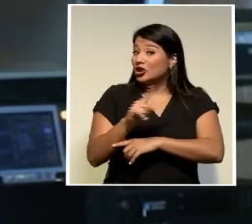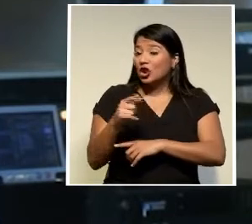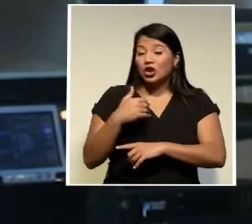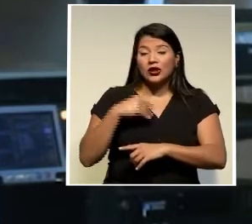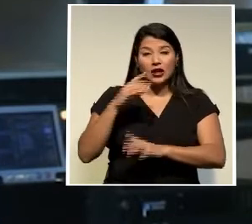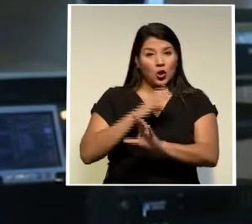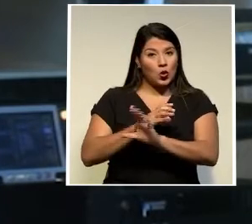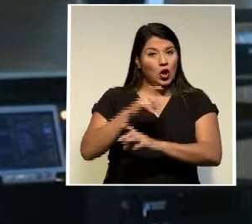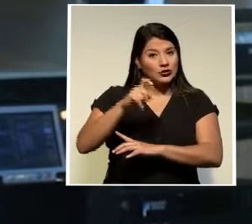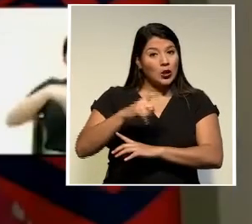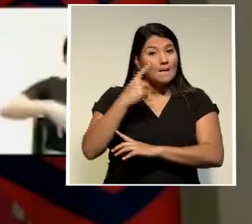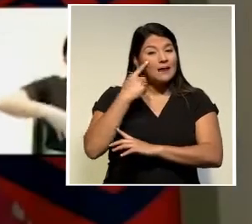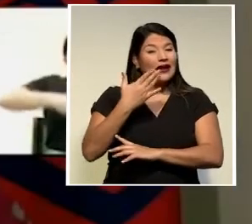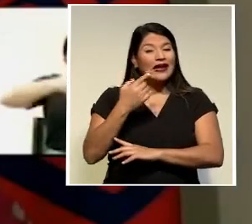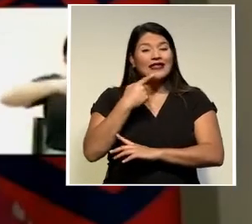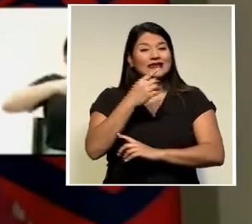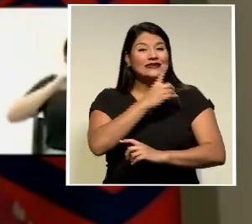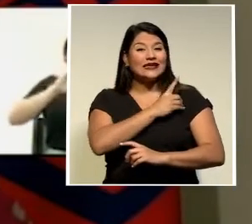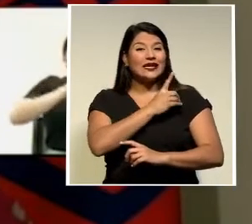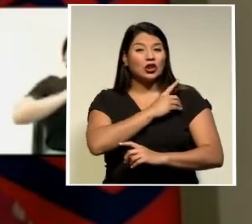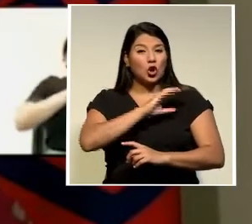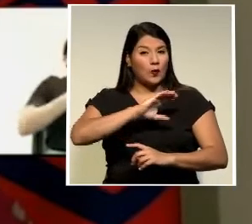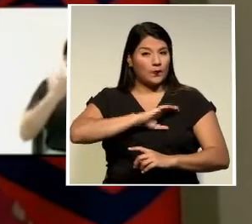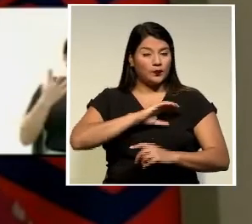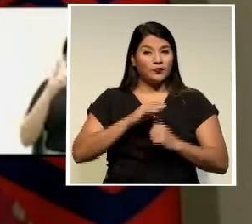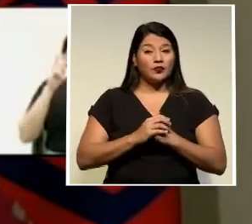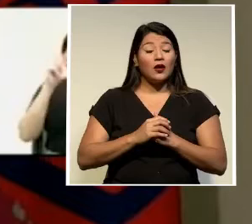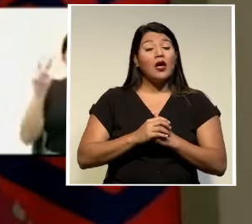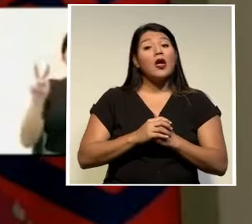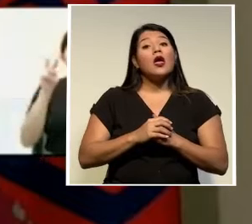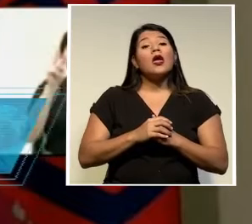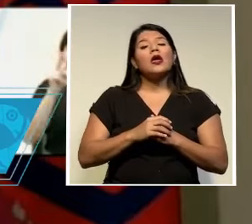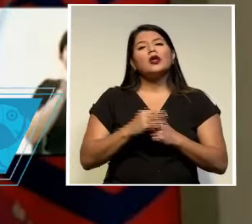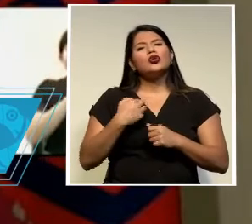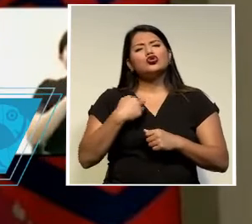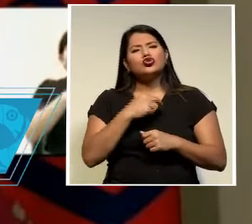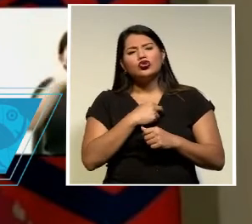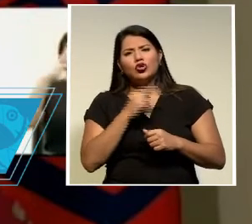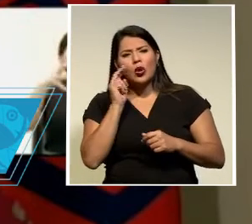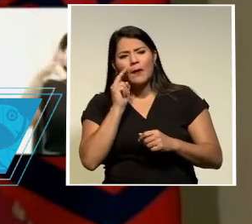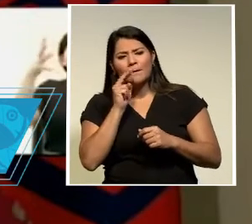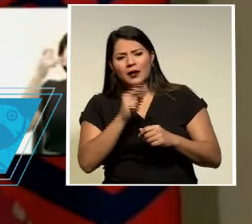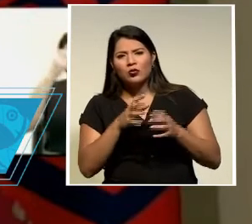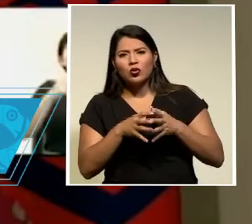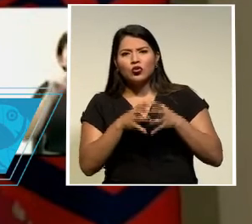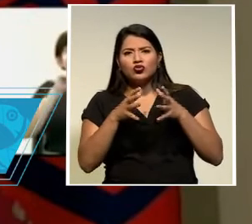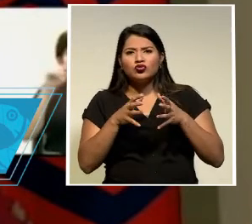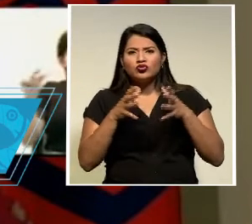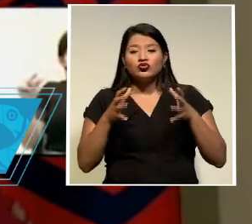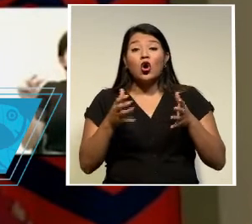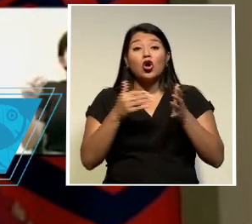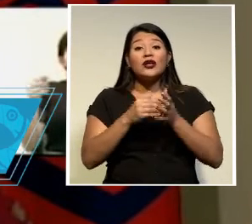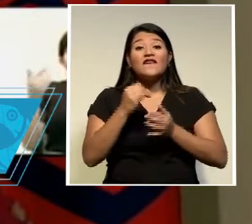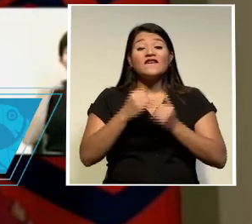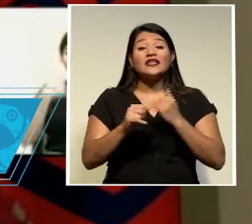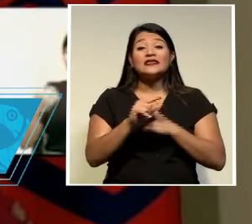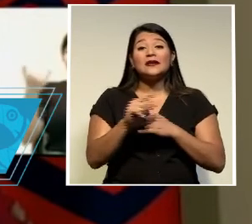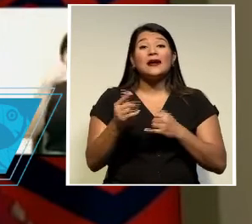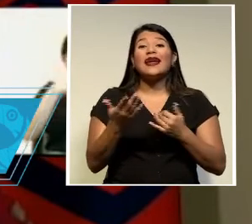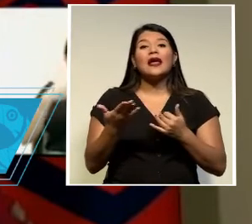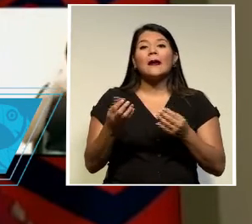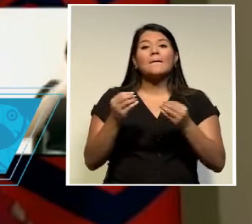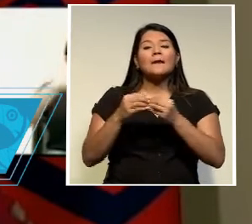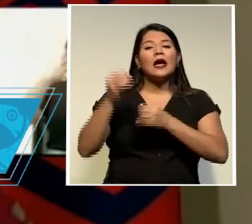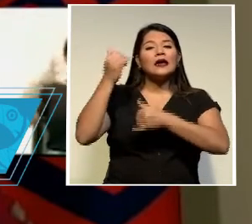de la Fuerza Pública Fuerza Pública ha venido observando un incremento nuevamente los fines de semana de reportes por